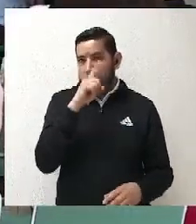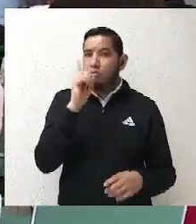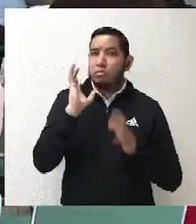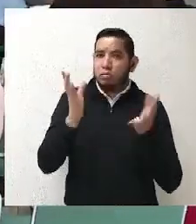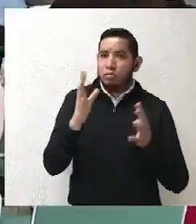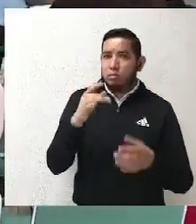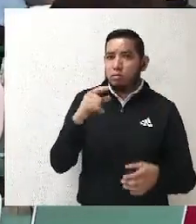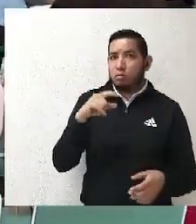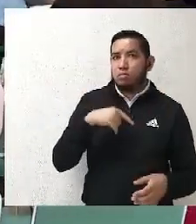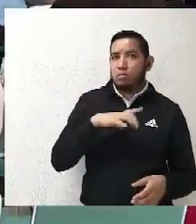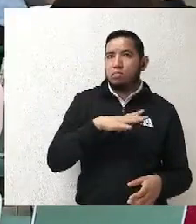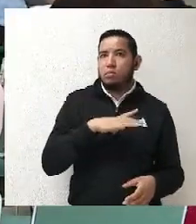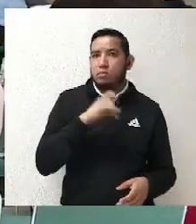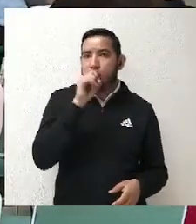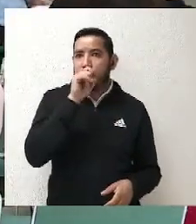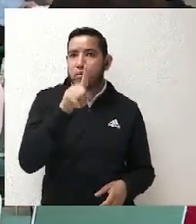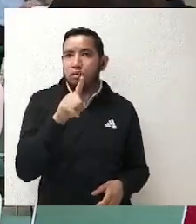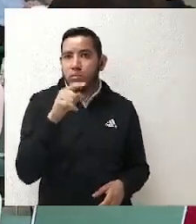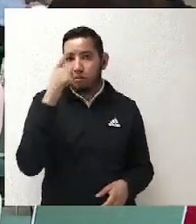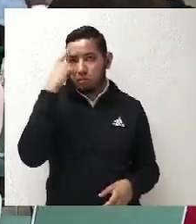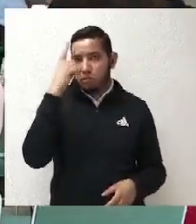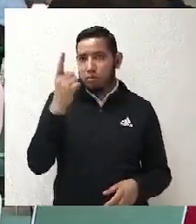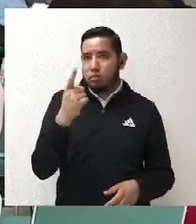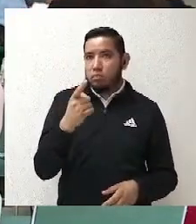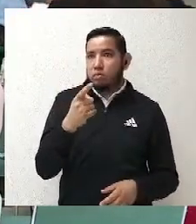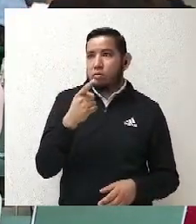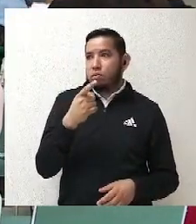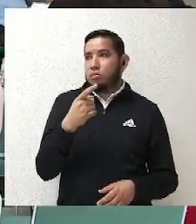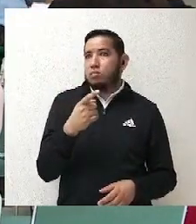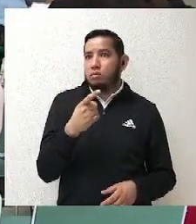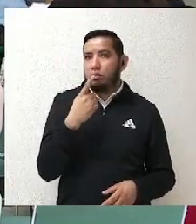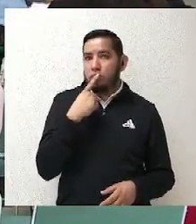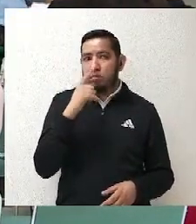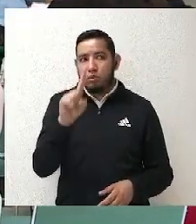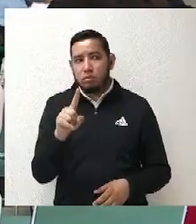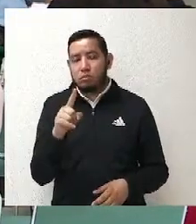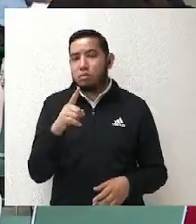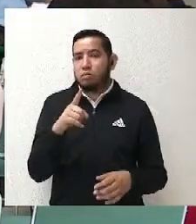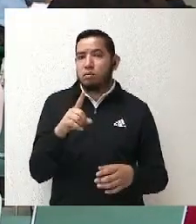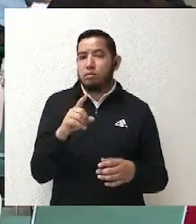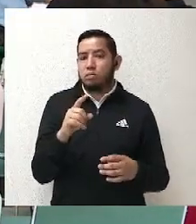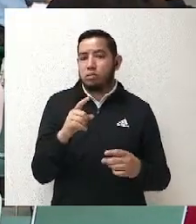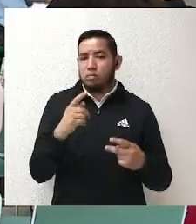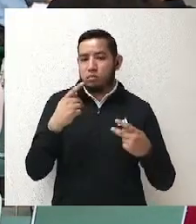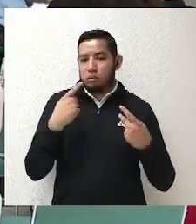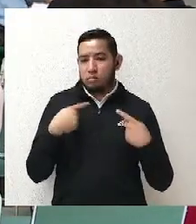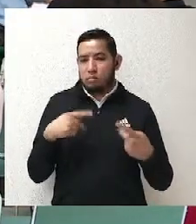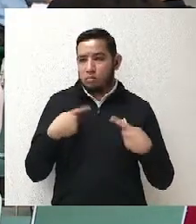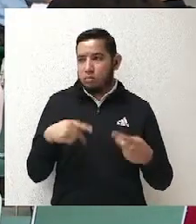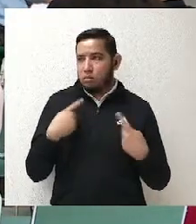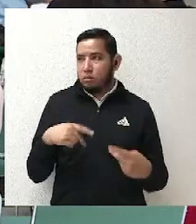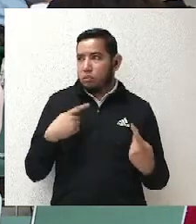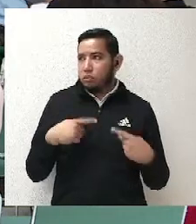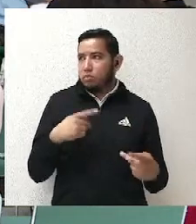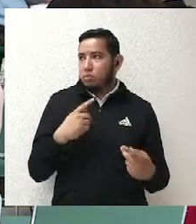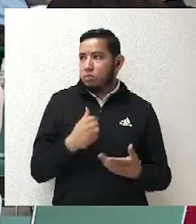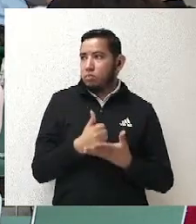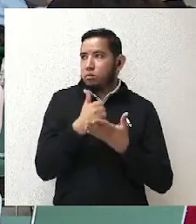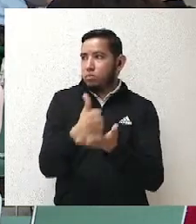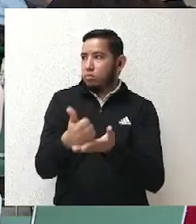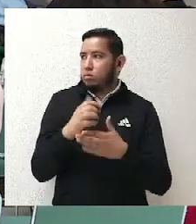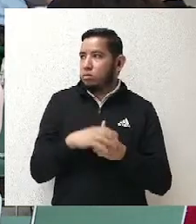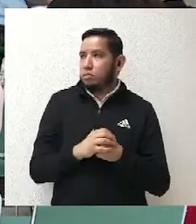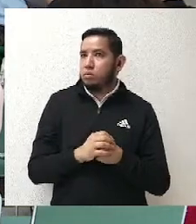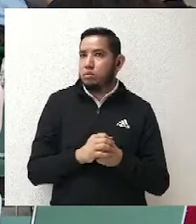estas audiencias de alegatos que se hacen un poco en el ánimo de esta justicia abierta que tanto han